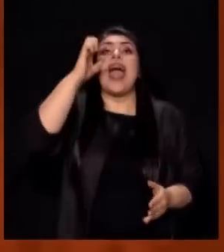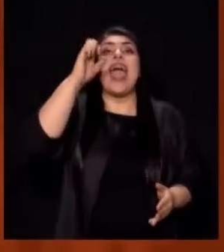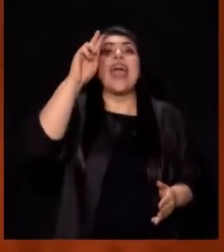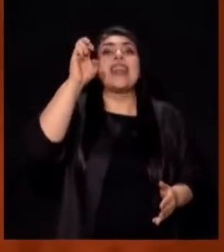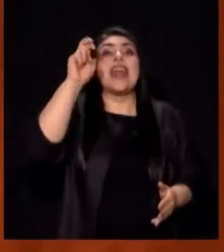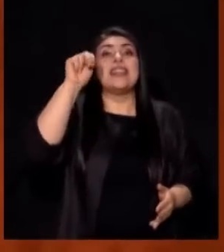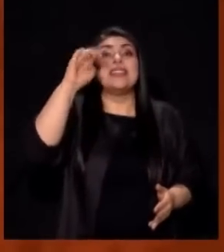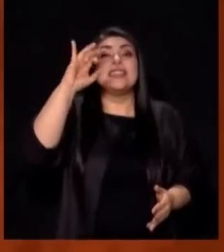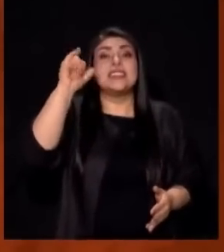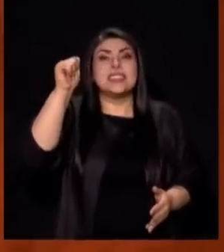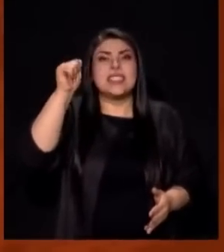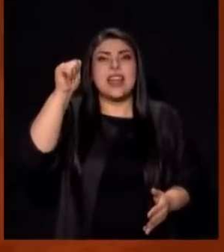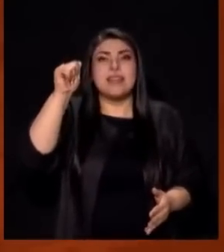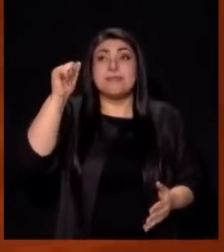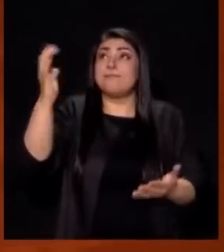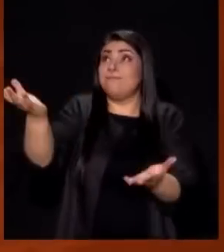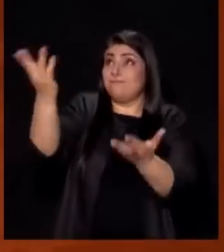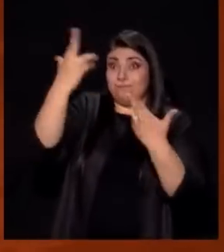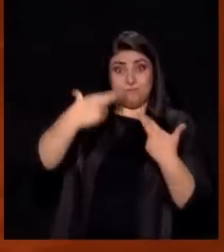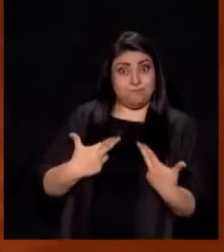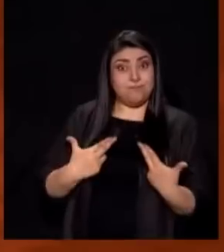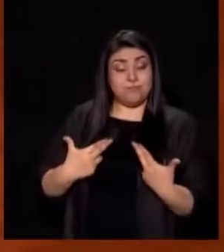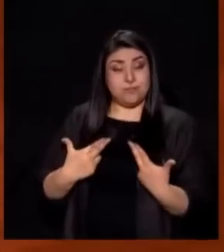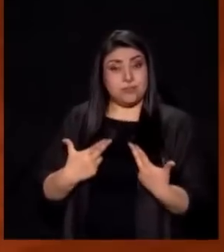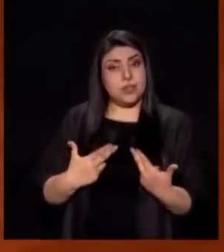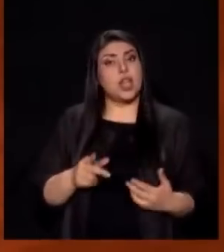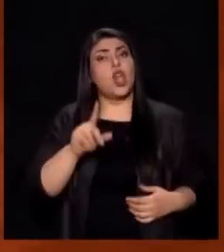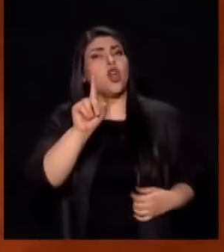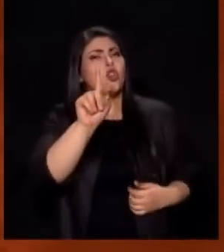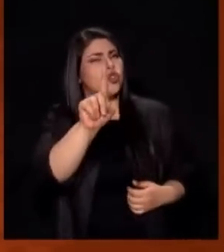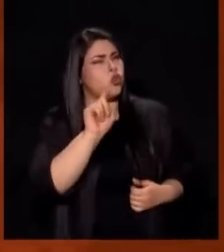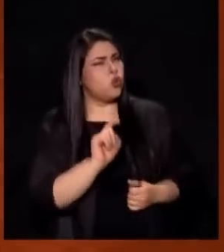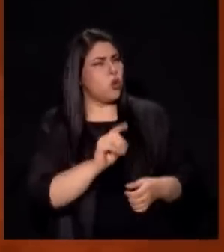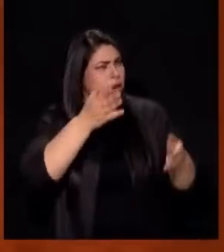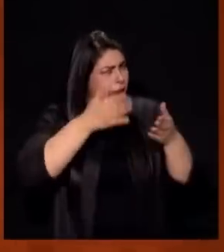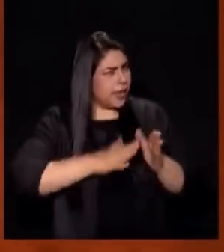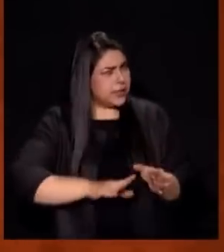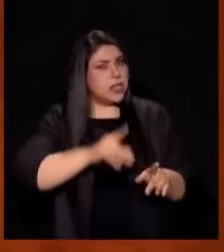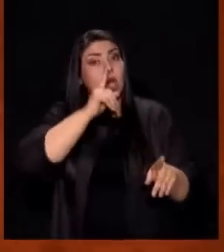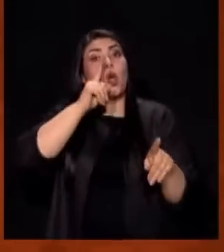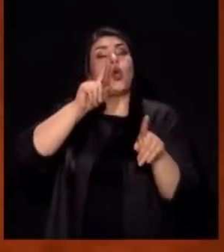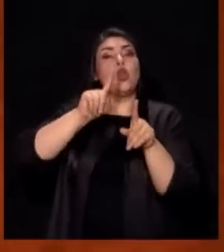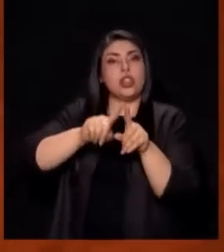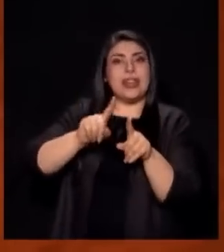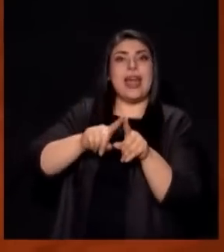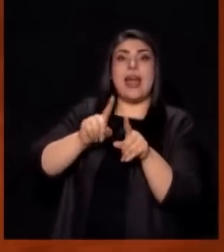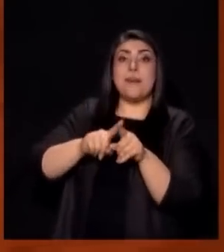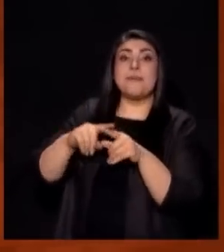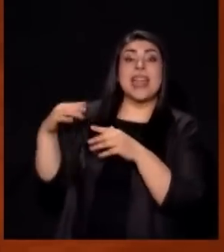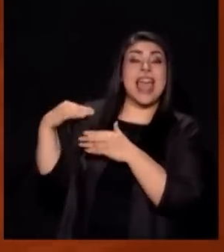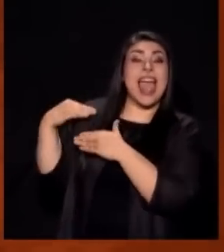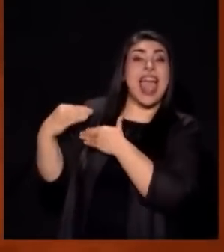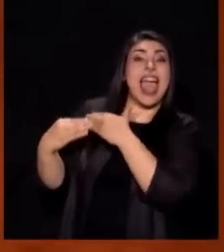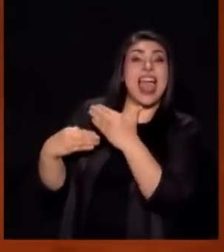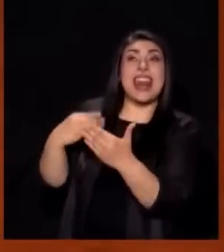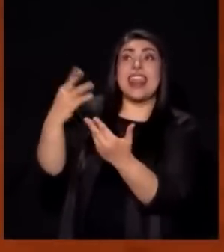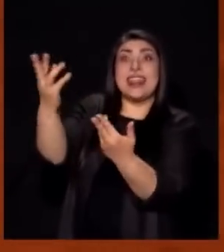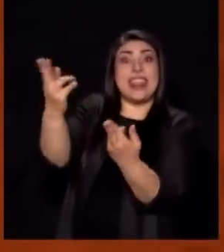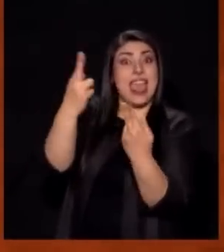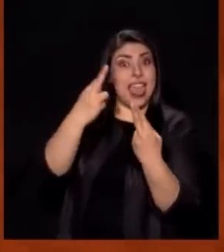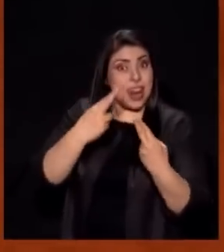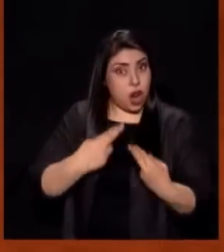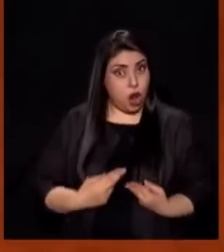Desde el momento que eres hijo eres heredero Ese tipo de heredero se llama heredero